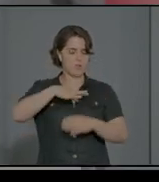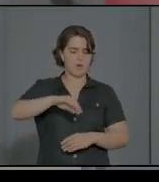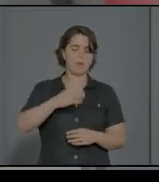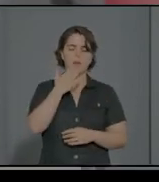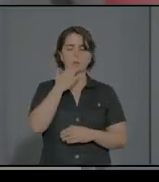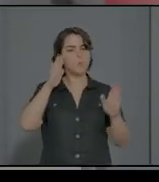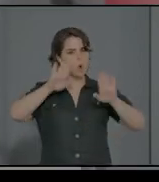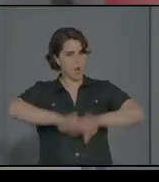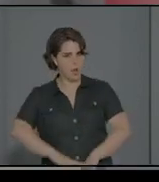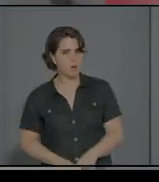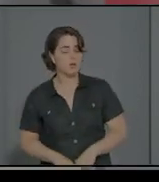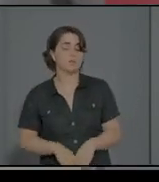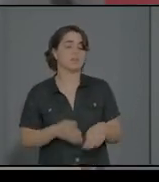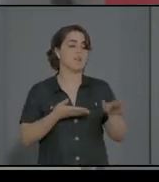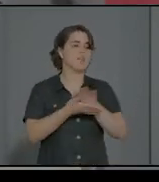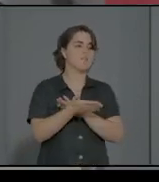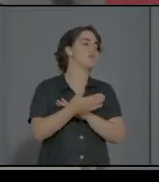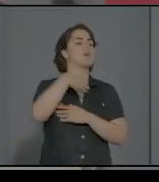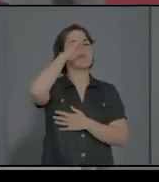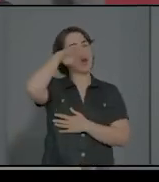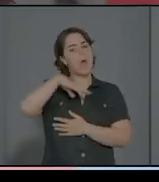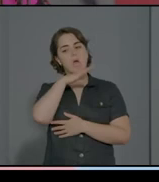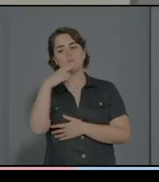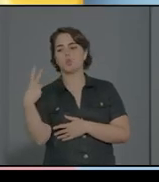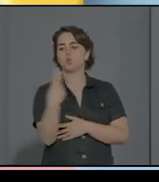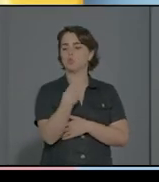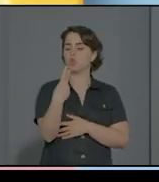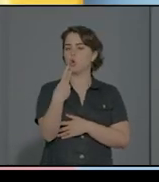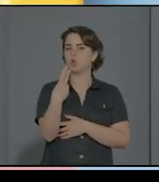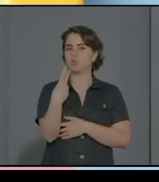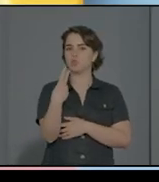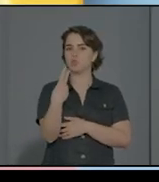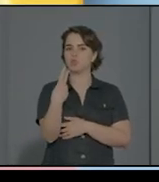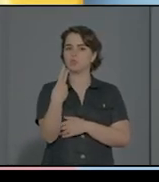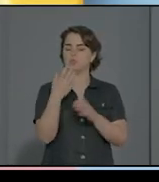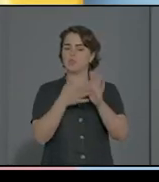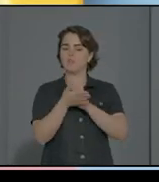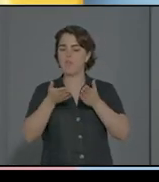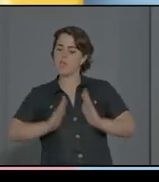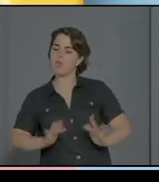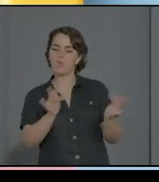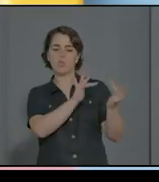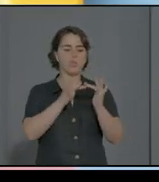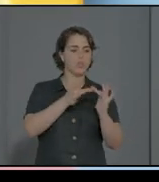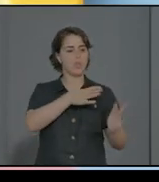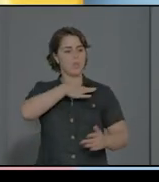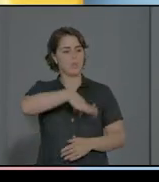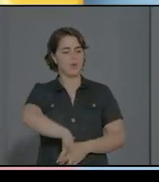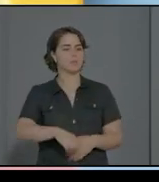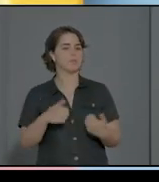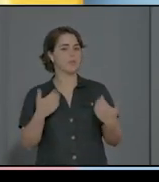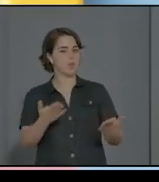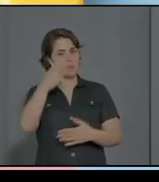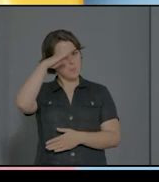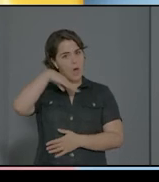progenitores sepan relacionarse con el hijo. Por lo tanto, ambos padres participan en esta